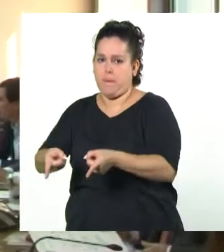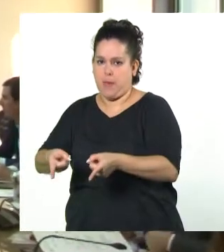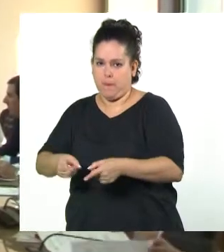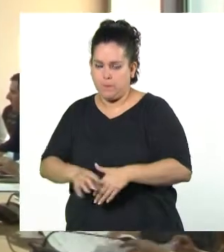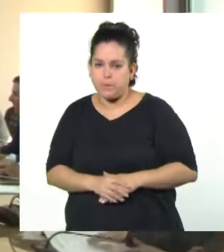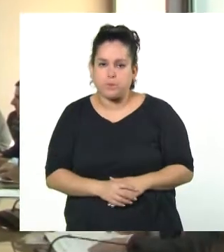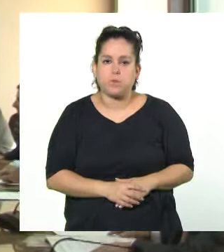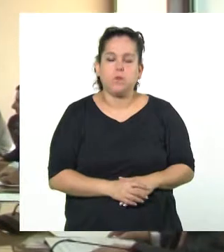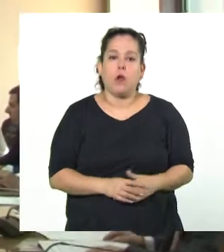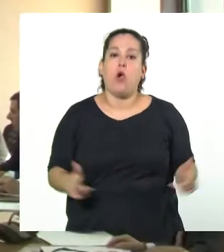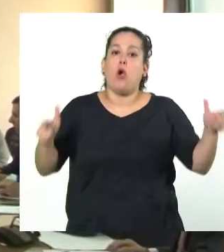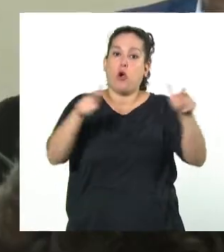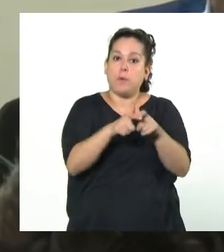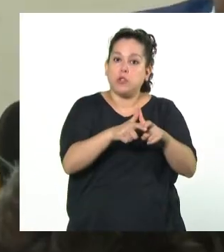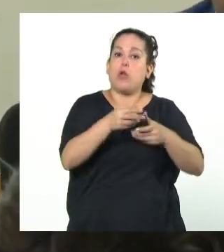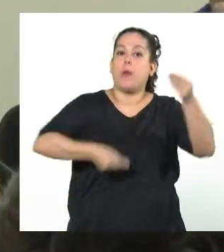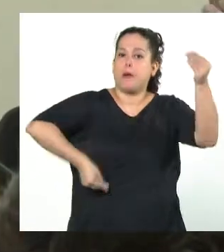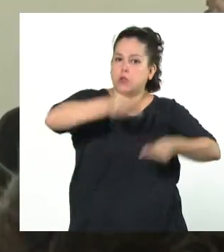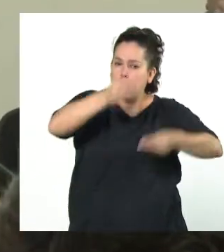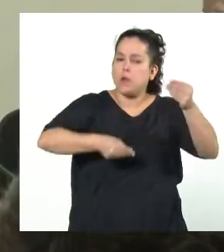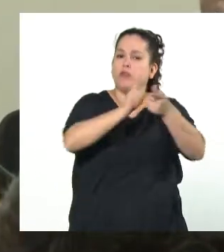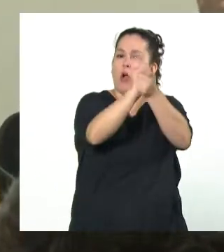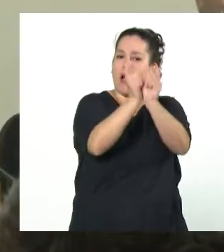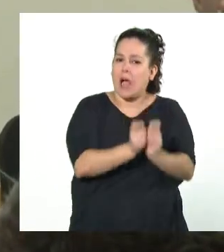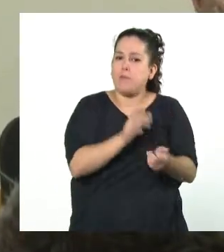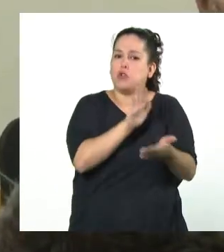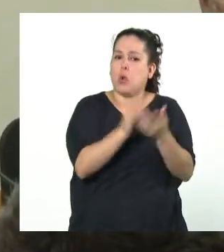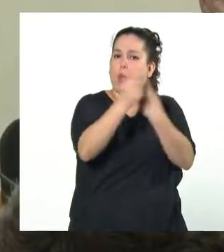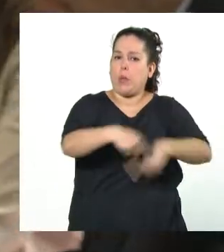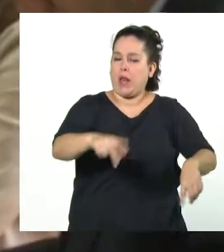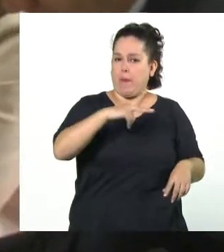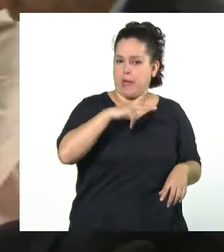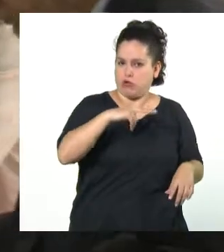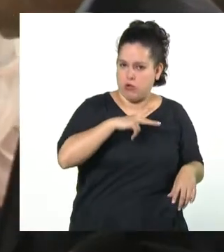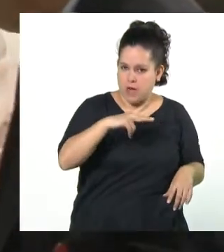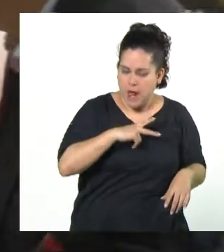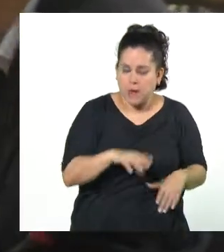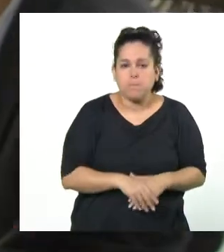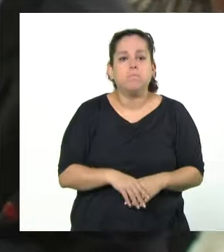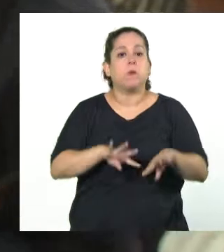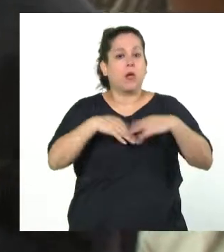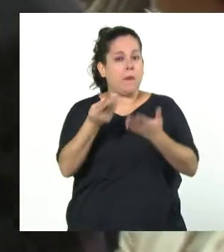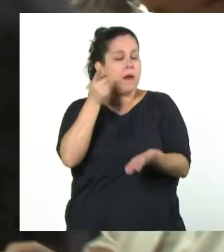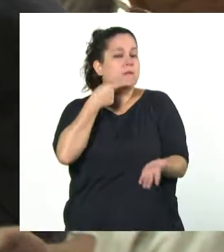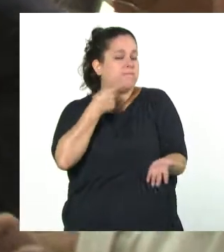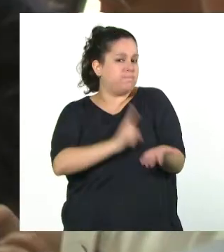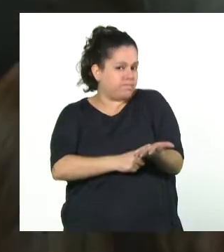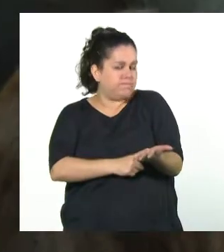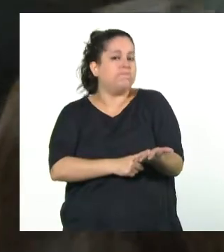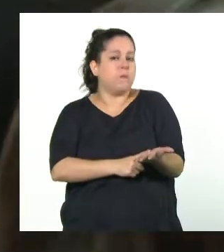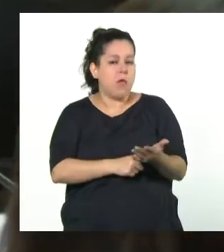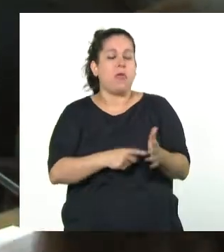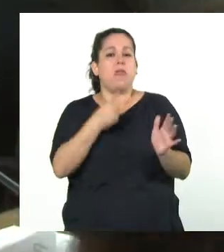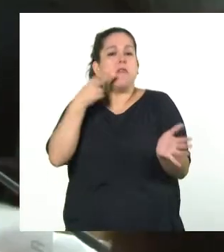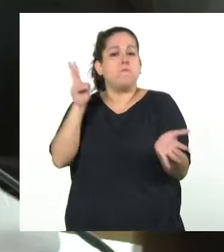Presupuesto avaló cambios en bienes personales. La Comisión de Presupuesto y Hacienda de la Cámara de Diputados dictaminó el proyecto que modifica el impuesto a los bienes